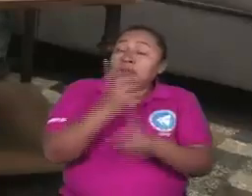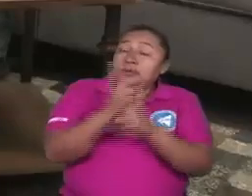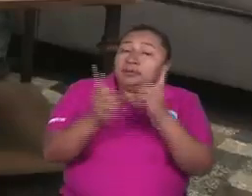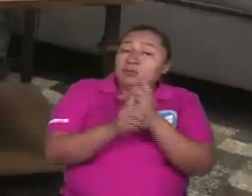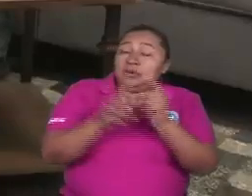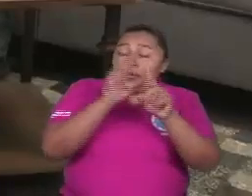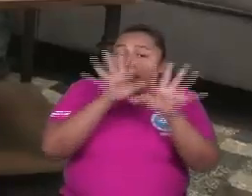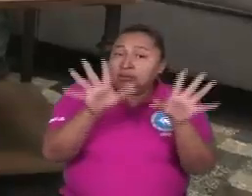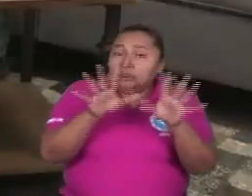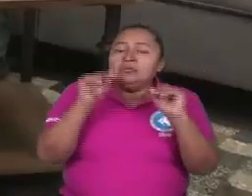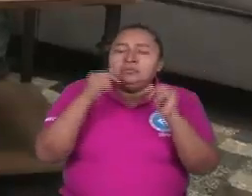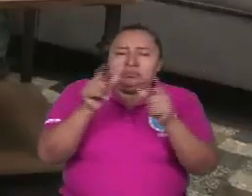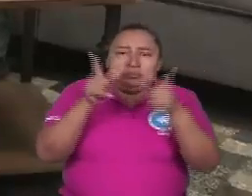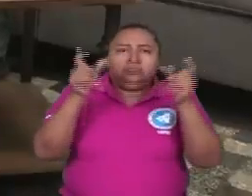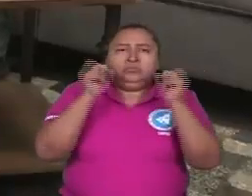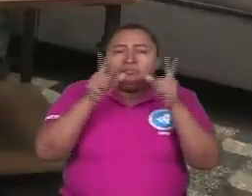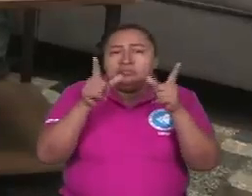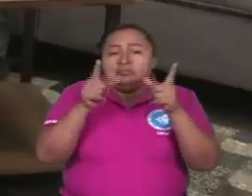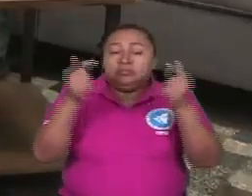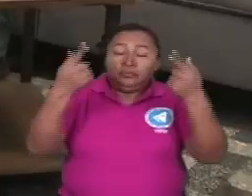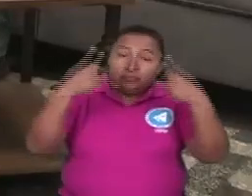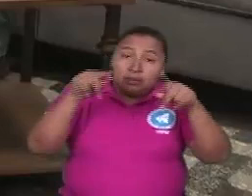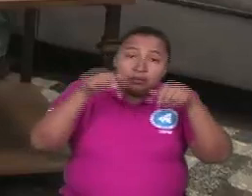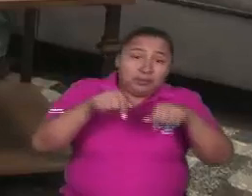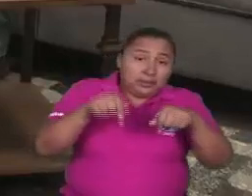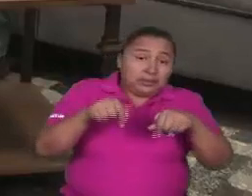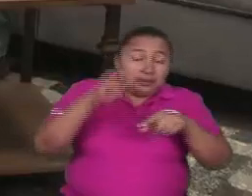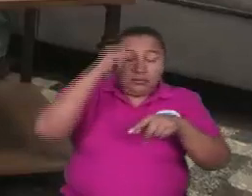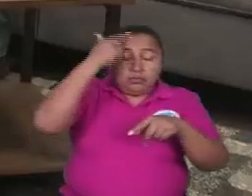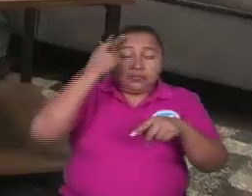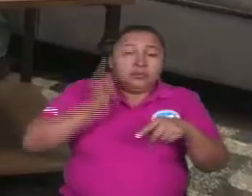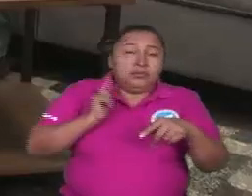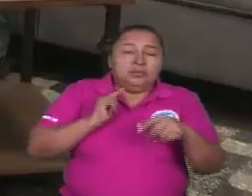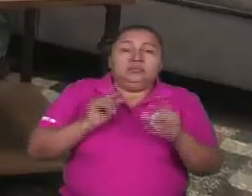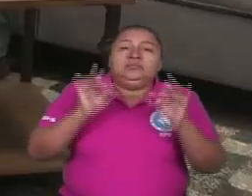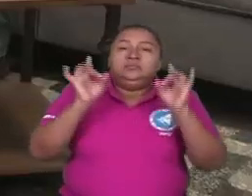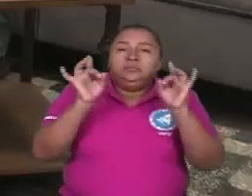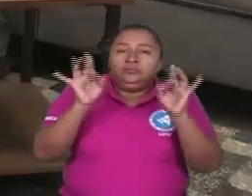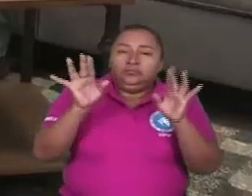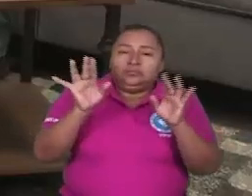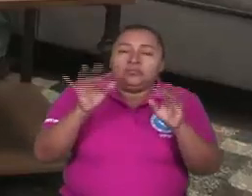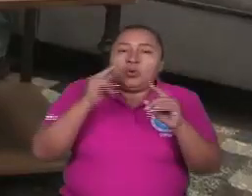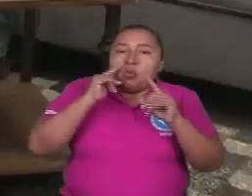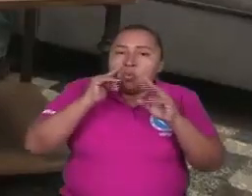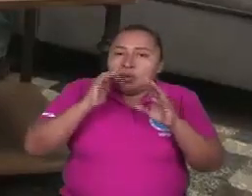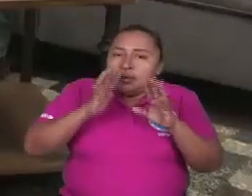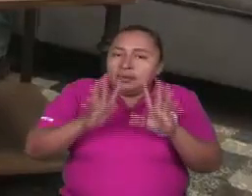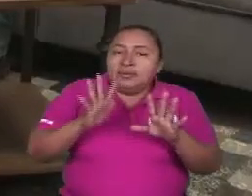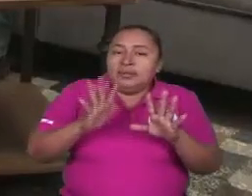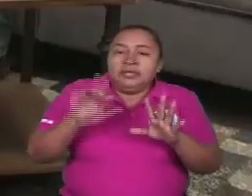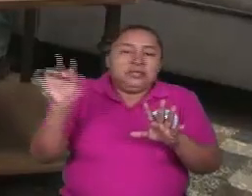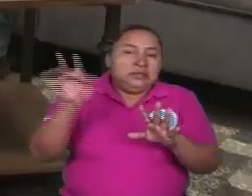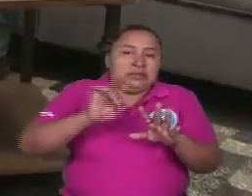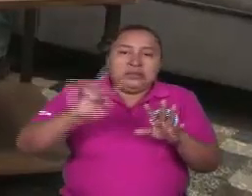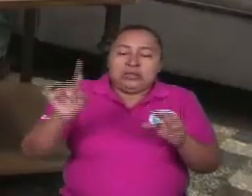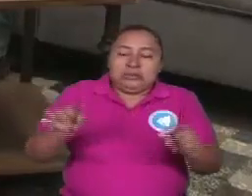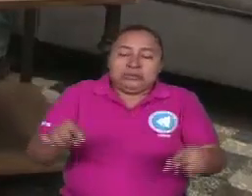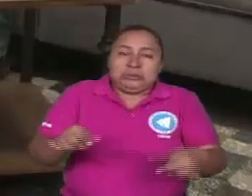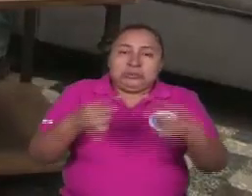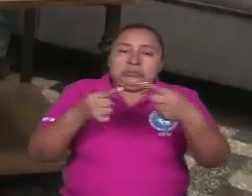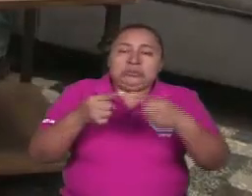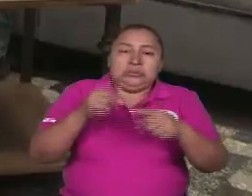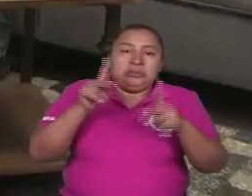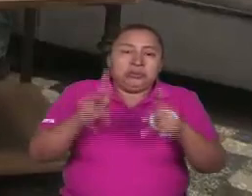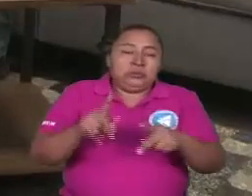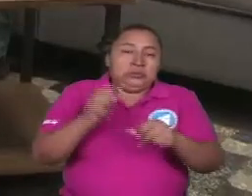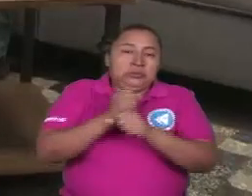alertas, pero también este gobierno ha tenido, ¿me entiendes?, la delicadeza y el cuidado de no enfrentar a los otros porque yo